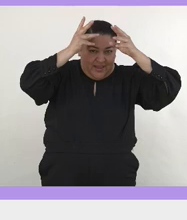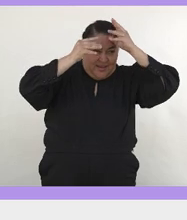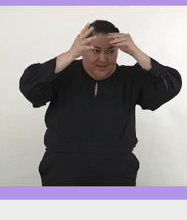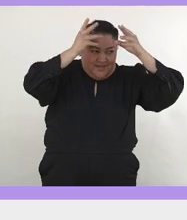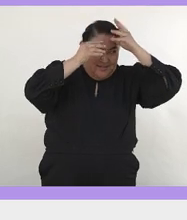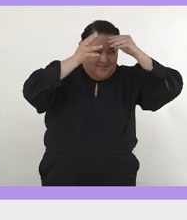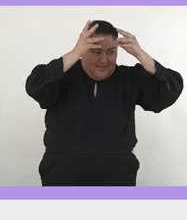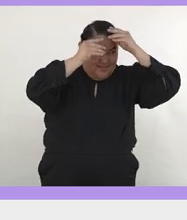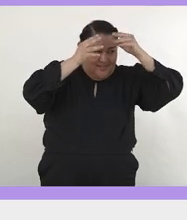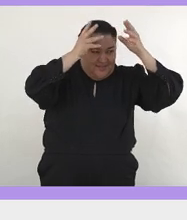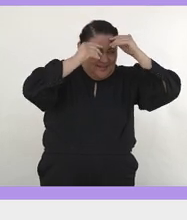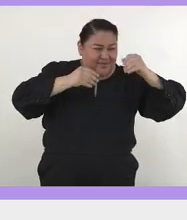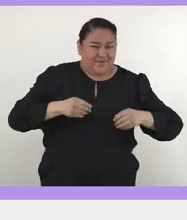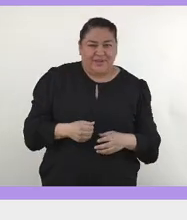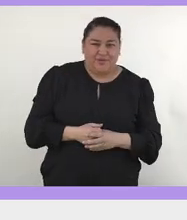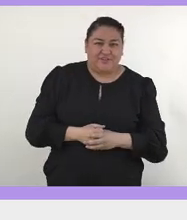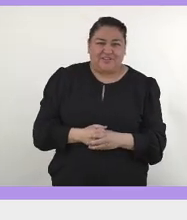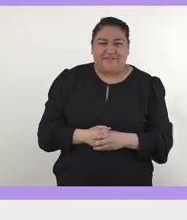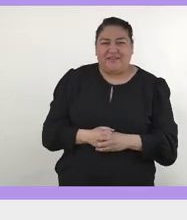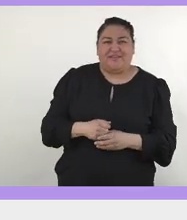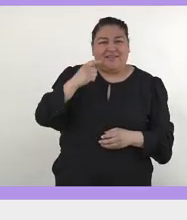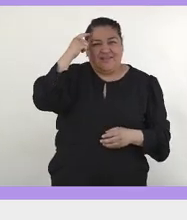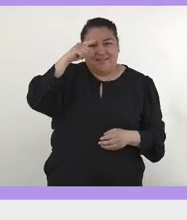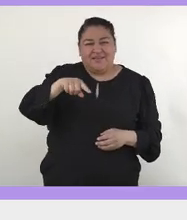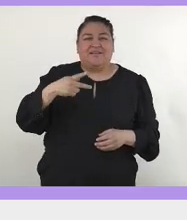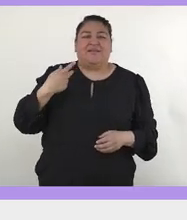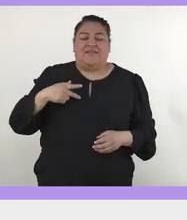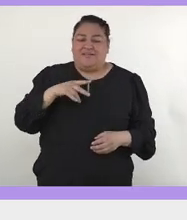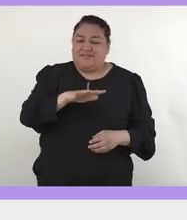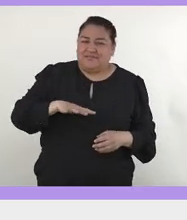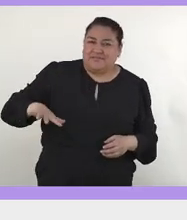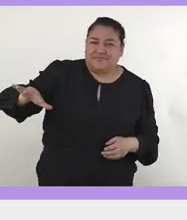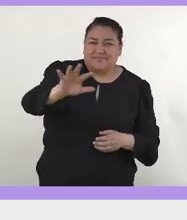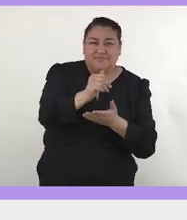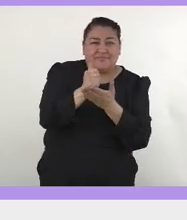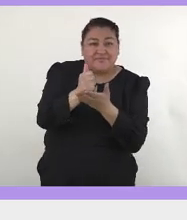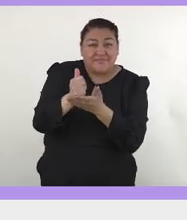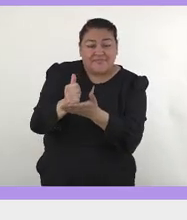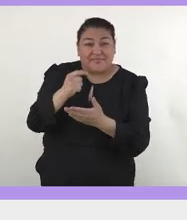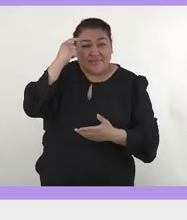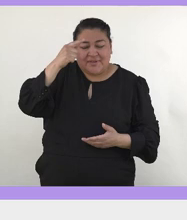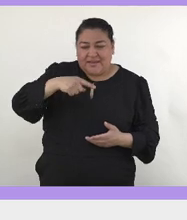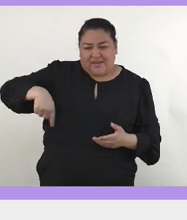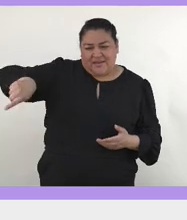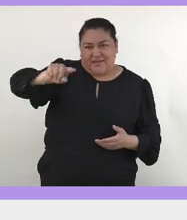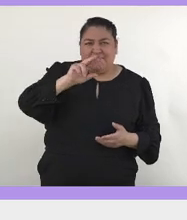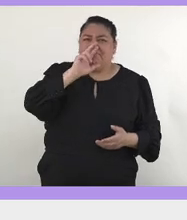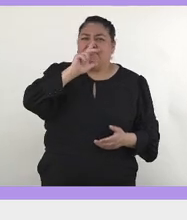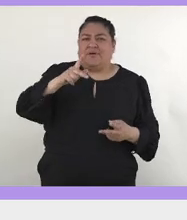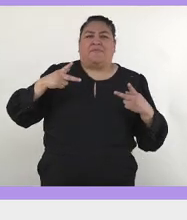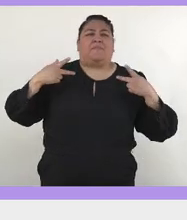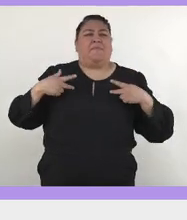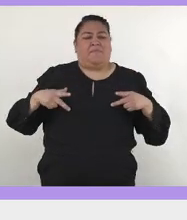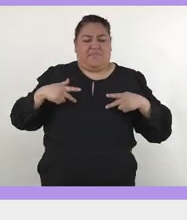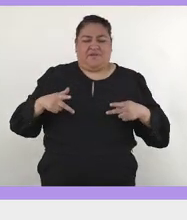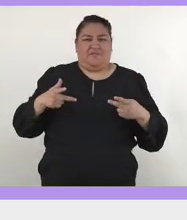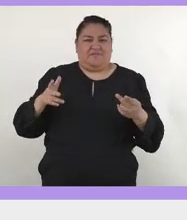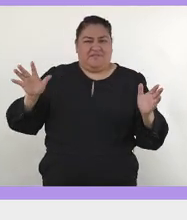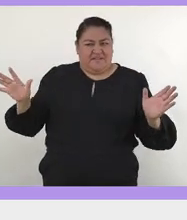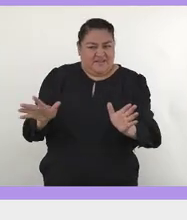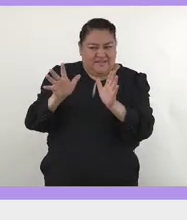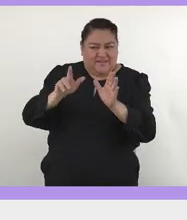Aprovechemos que sabemos eso y empecemos a cuestionar y a generar como esa duda en la gente para que esta gente se